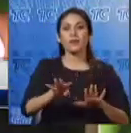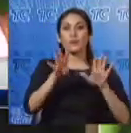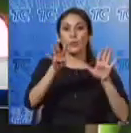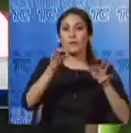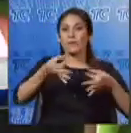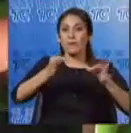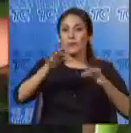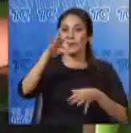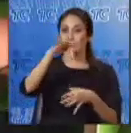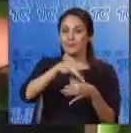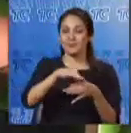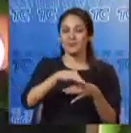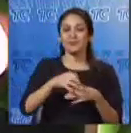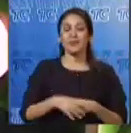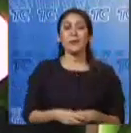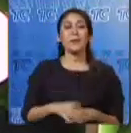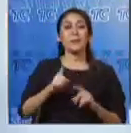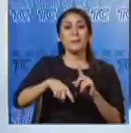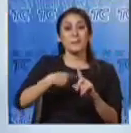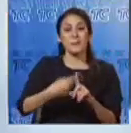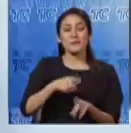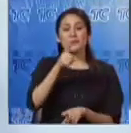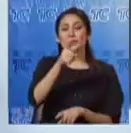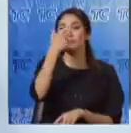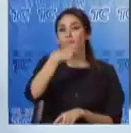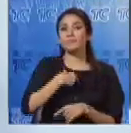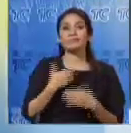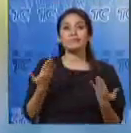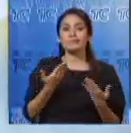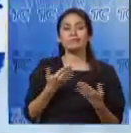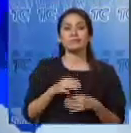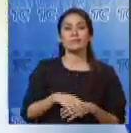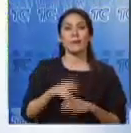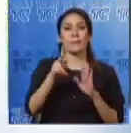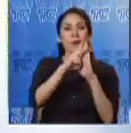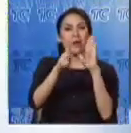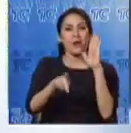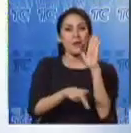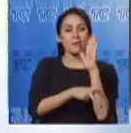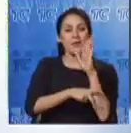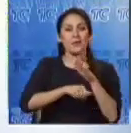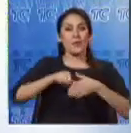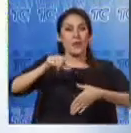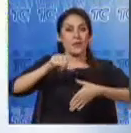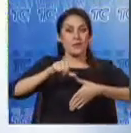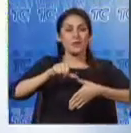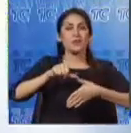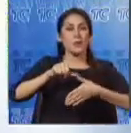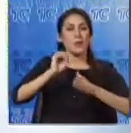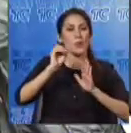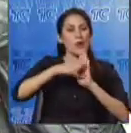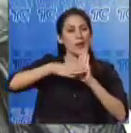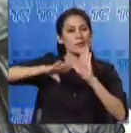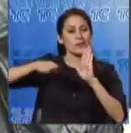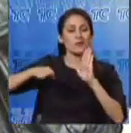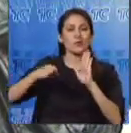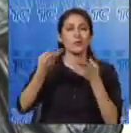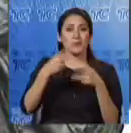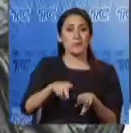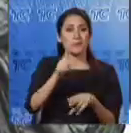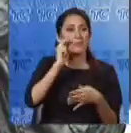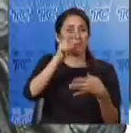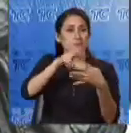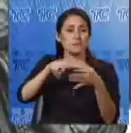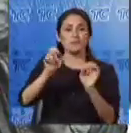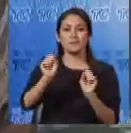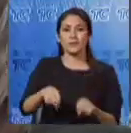En el portal también se puede encontrar la información referente a los candidatos al Parlamento Andino y asambleístas por el exterior. Isaías Cruz,